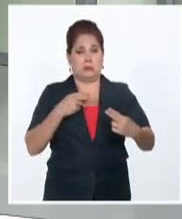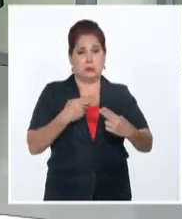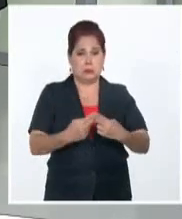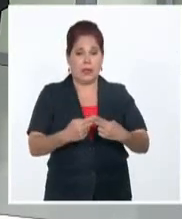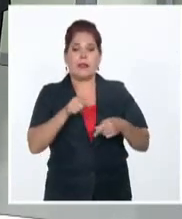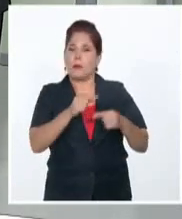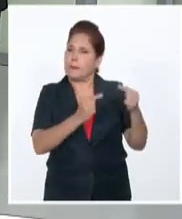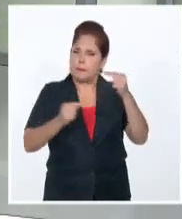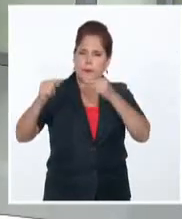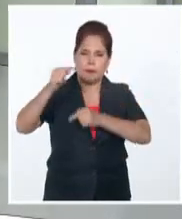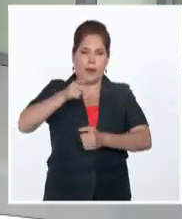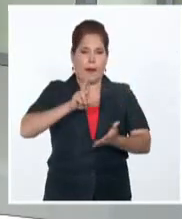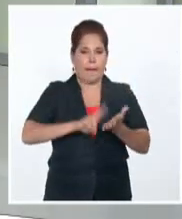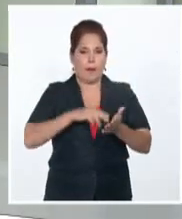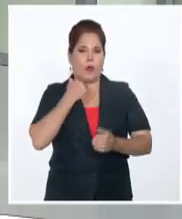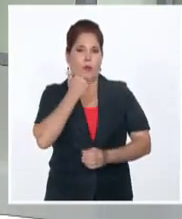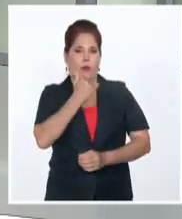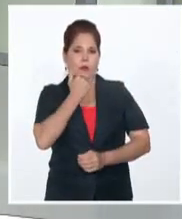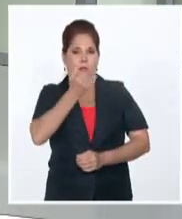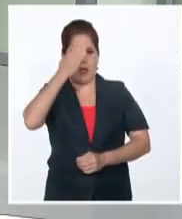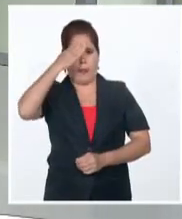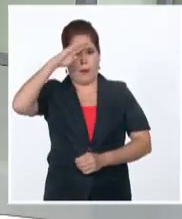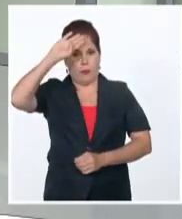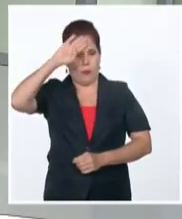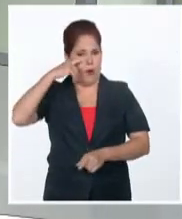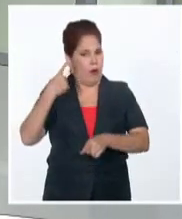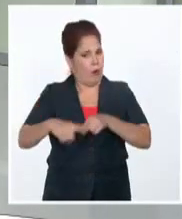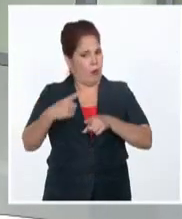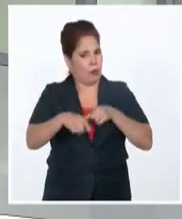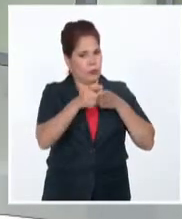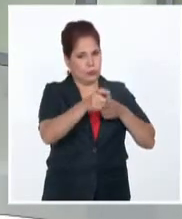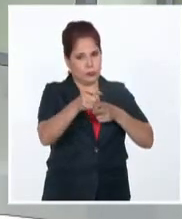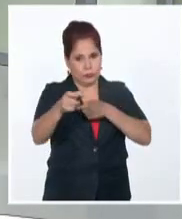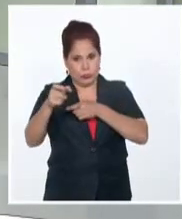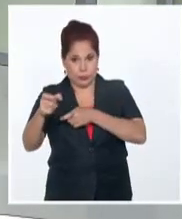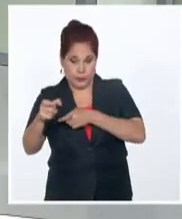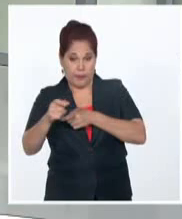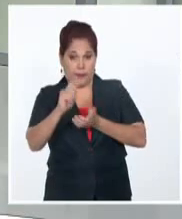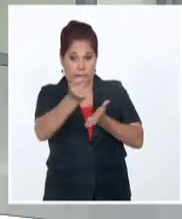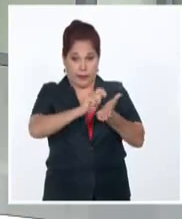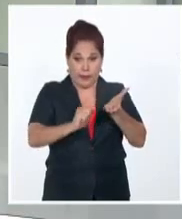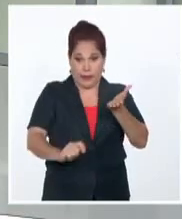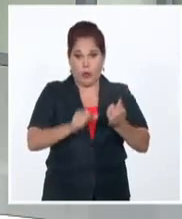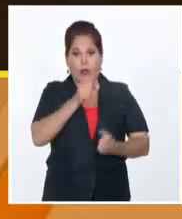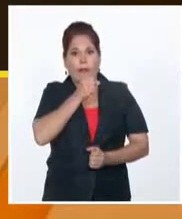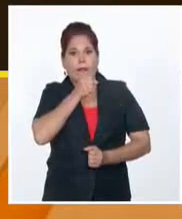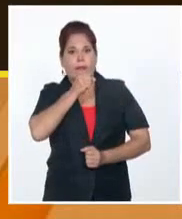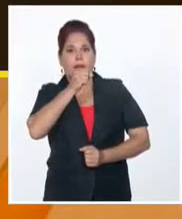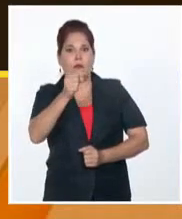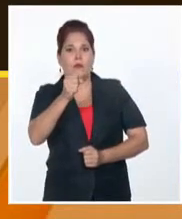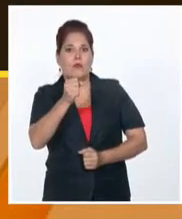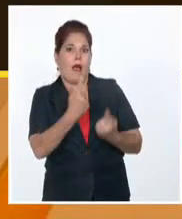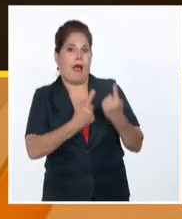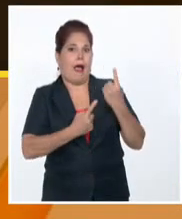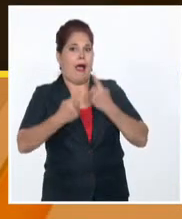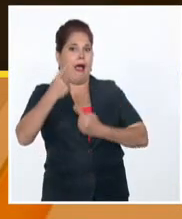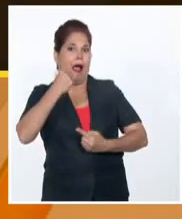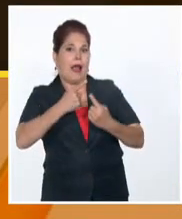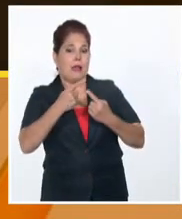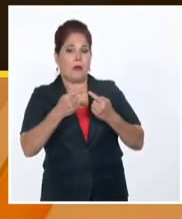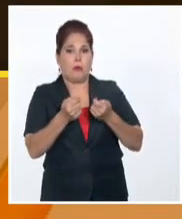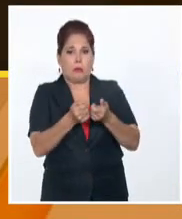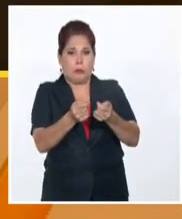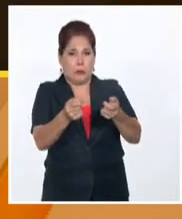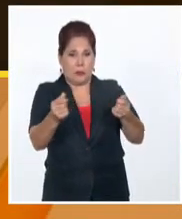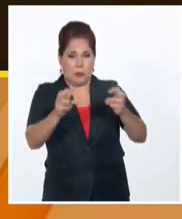protagonizan los miembros de la Policía Nacional Revolucionaria y otros combatientes. El texto denunció como algunos denominados influencers radicados en